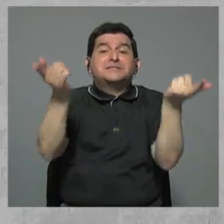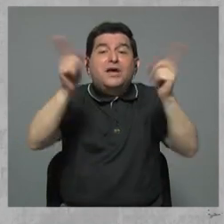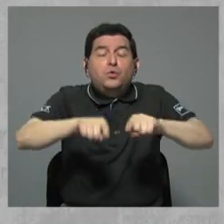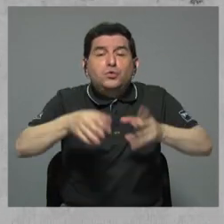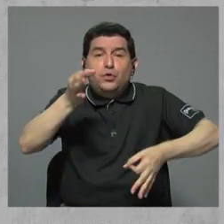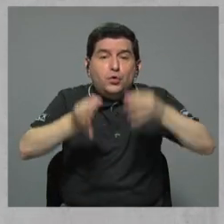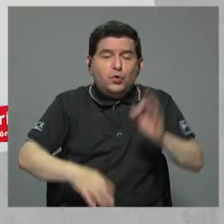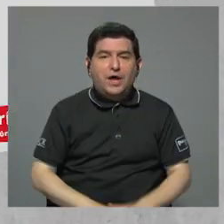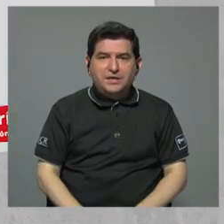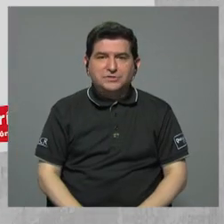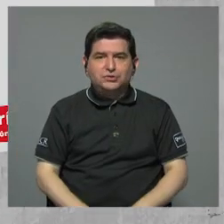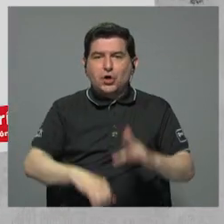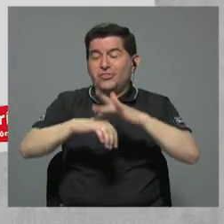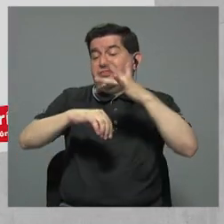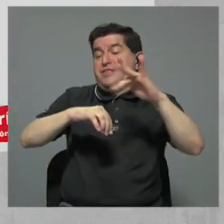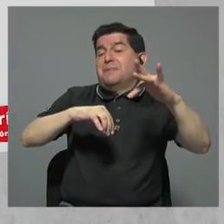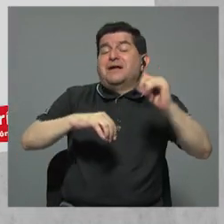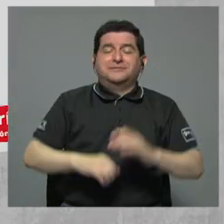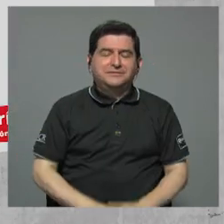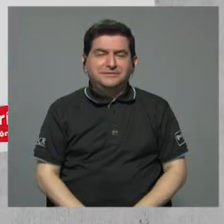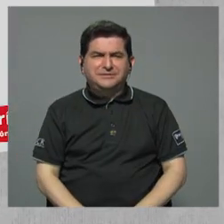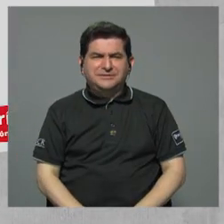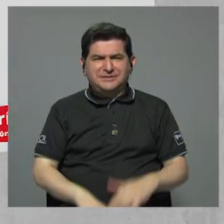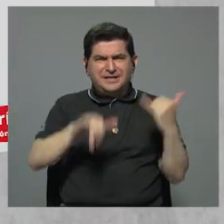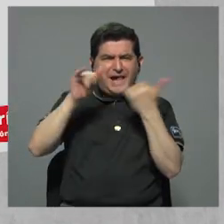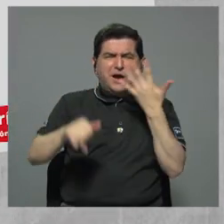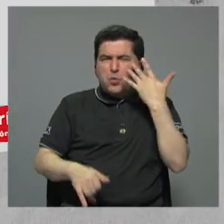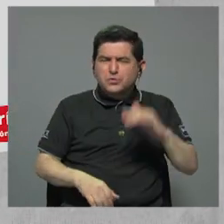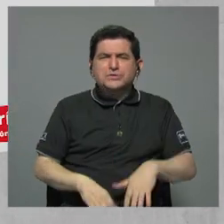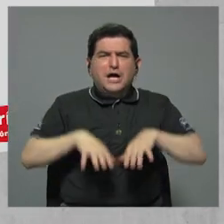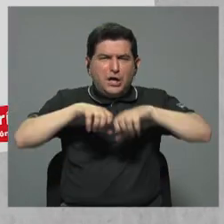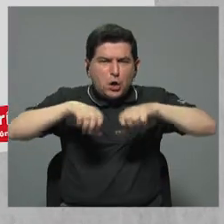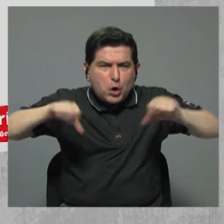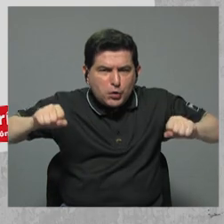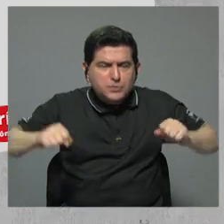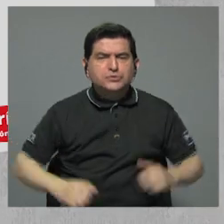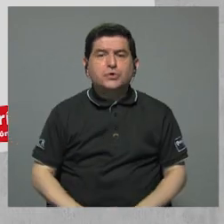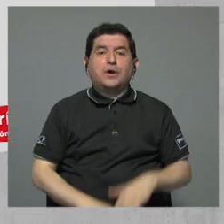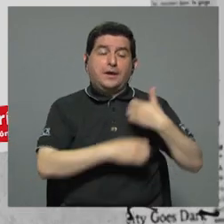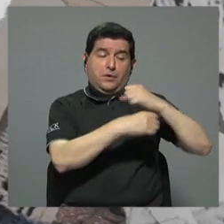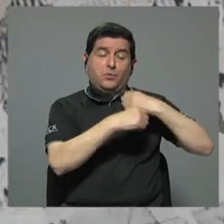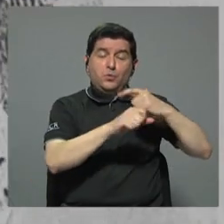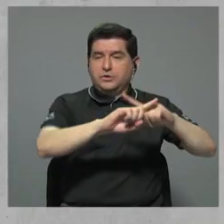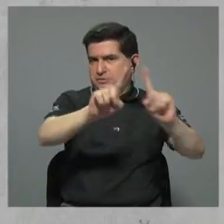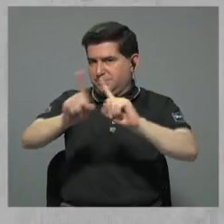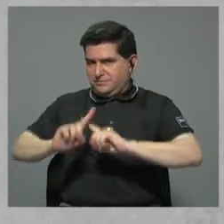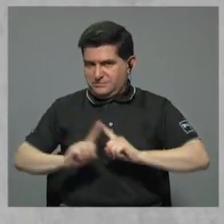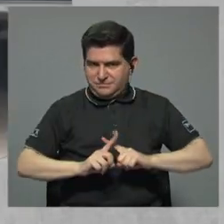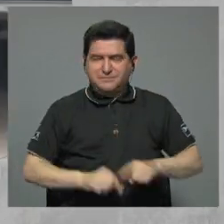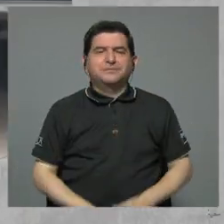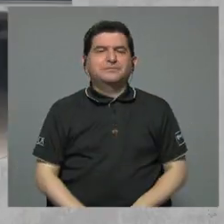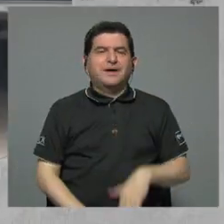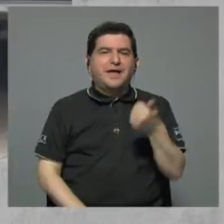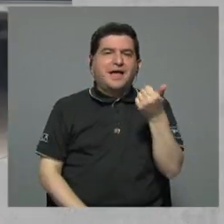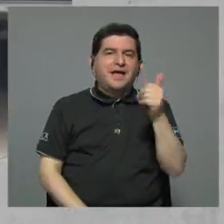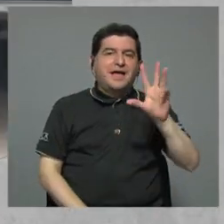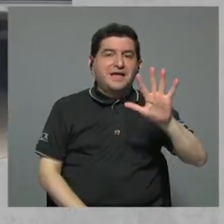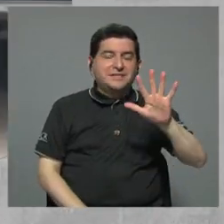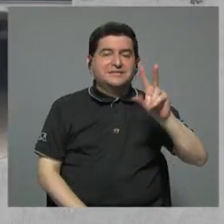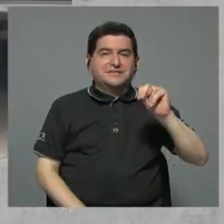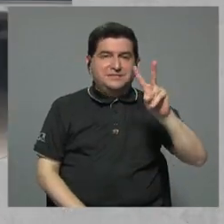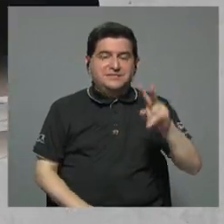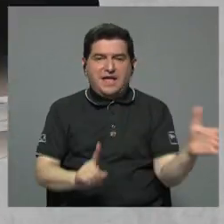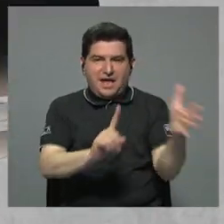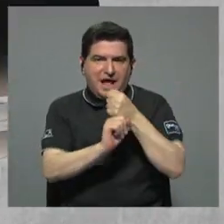judicial llamado Diamante, que acusa similares delitos de corrupción a nivel municipal. El pasado 15 de noviembre